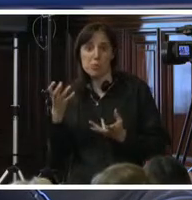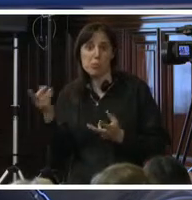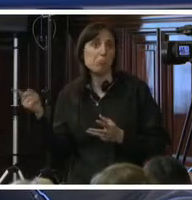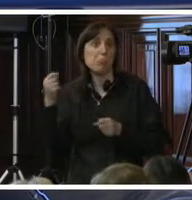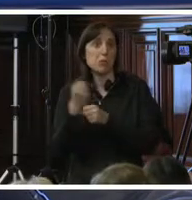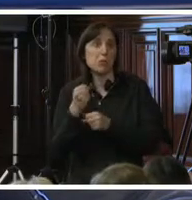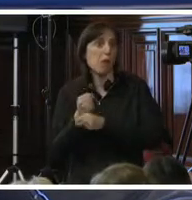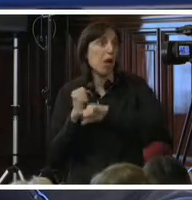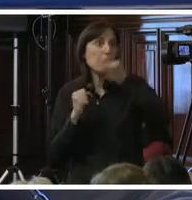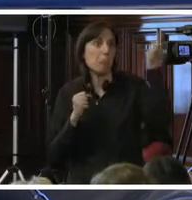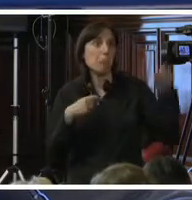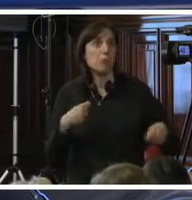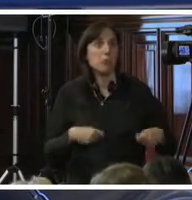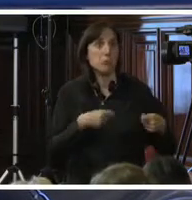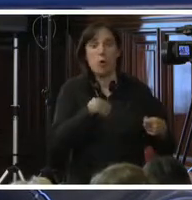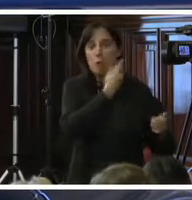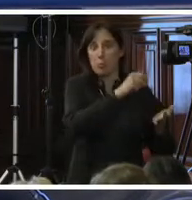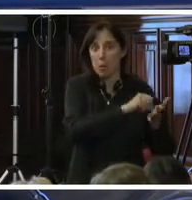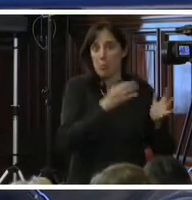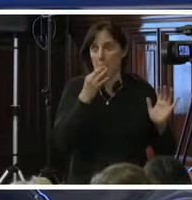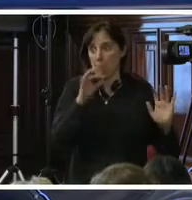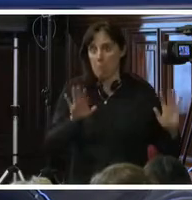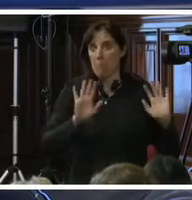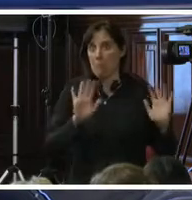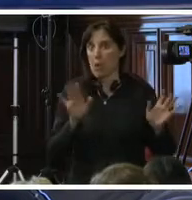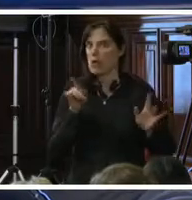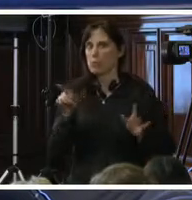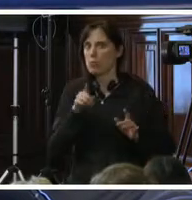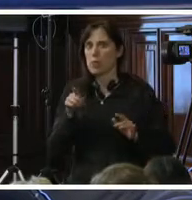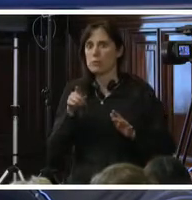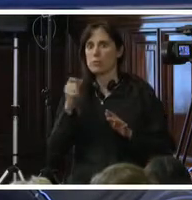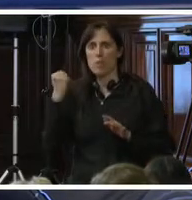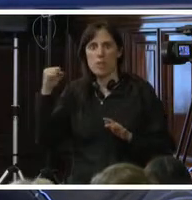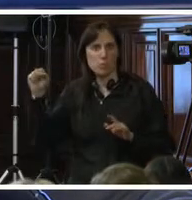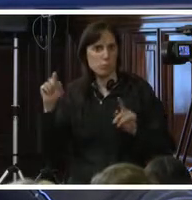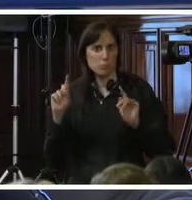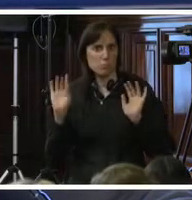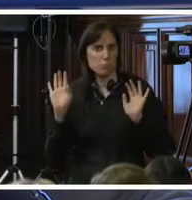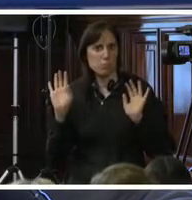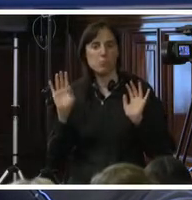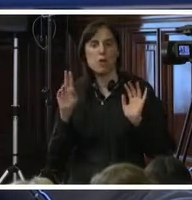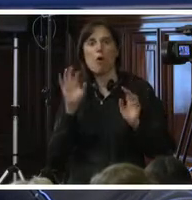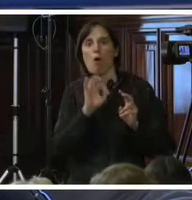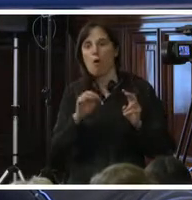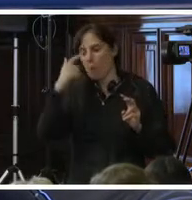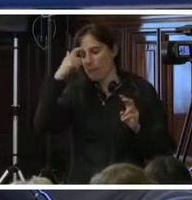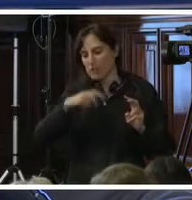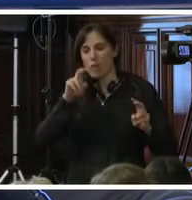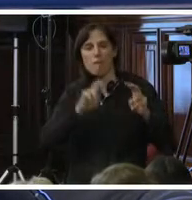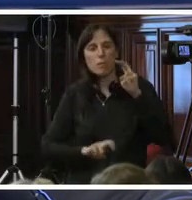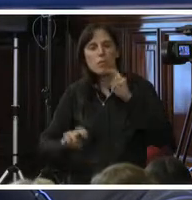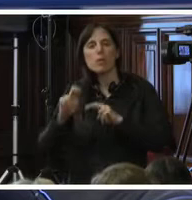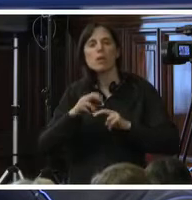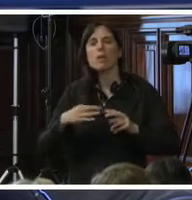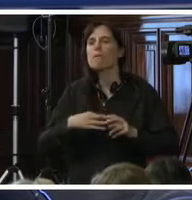criminalizar el ejercicio de la búsqueda de un proyecto de vida